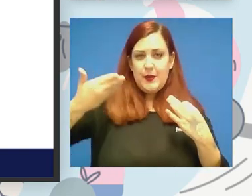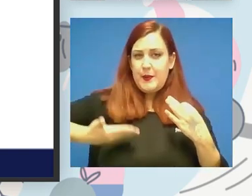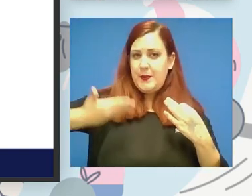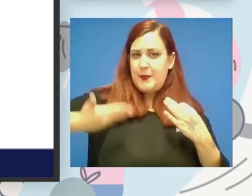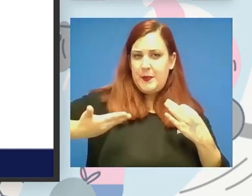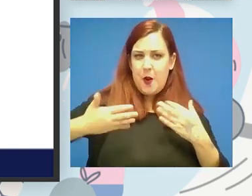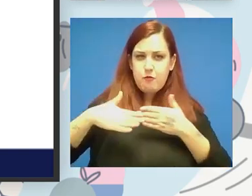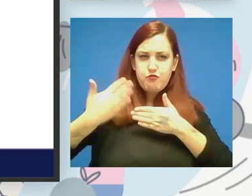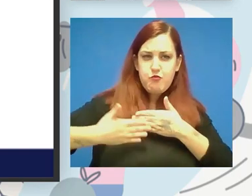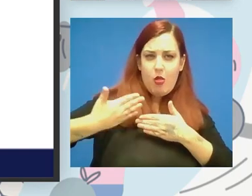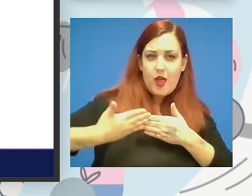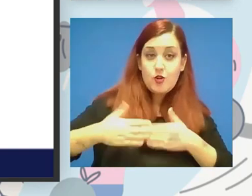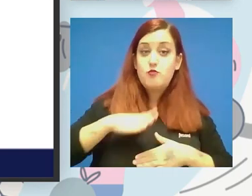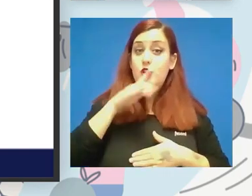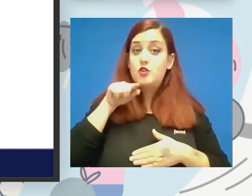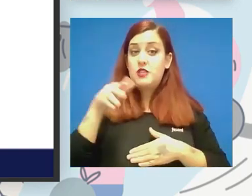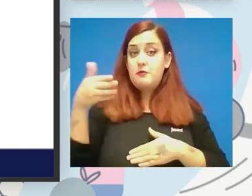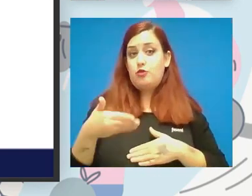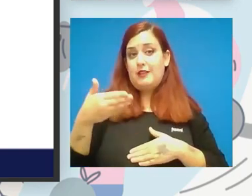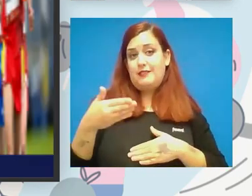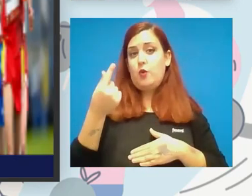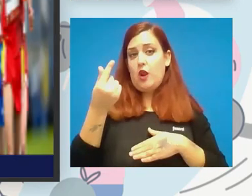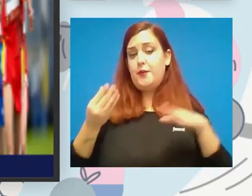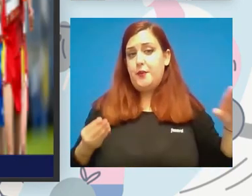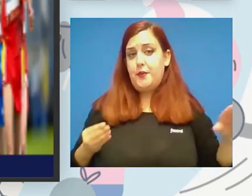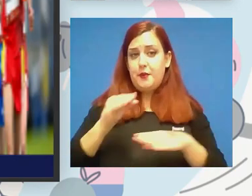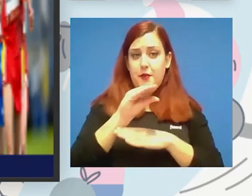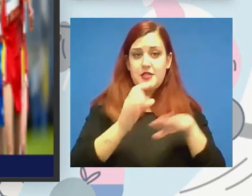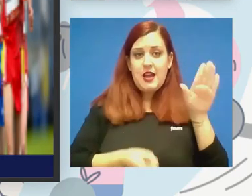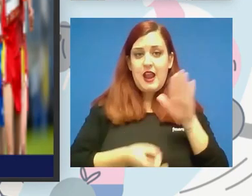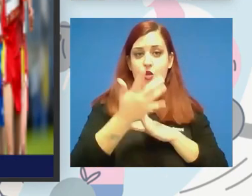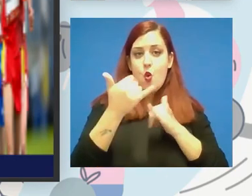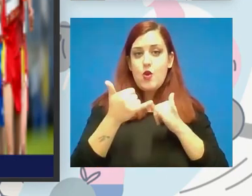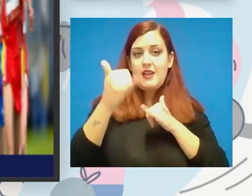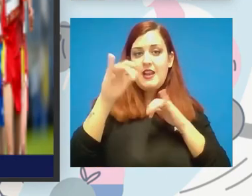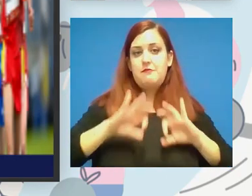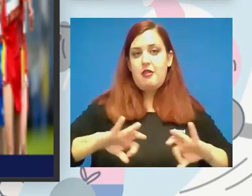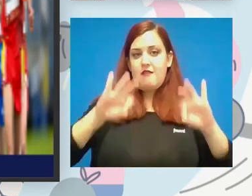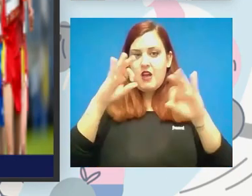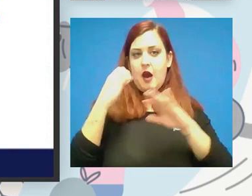puede ser una vía para ayudar a los deportistas es decir que se ha marcado una línea de manera específica